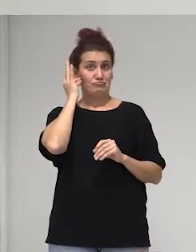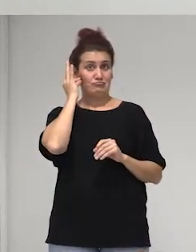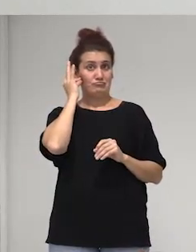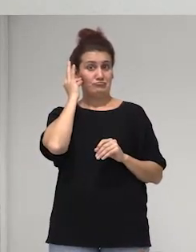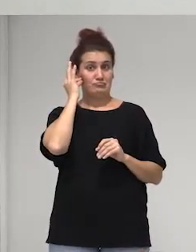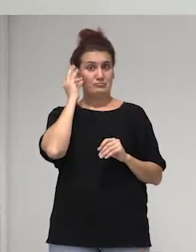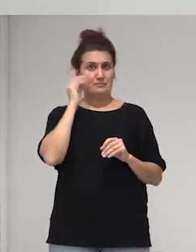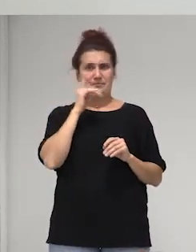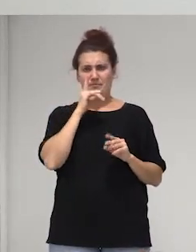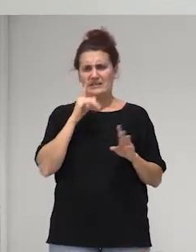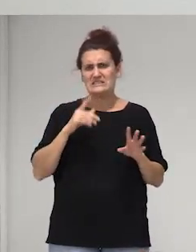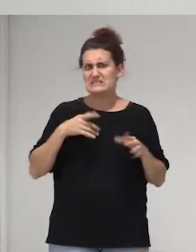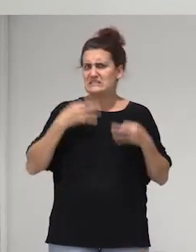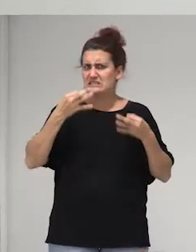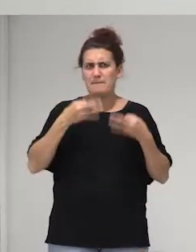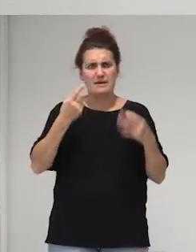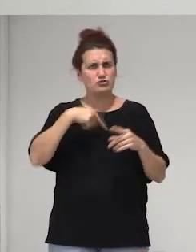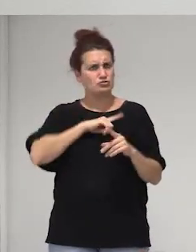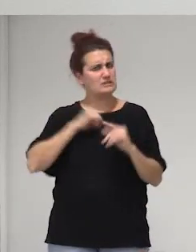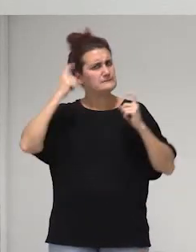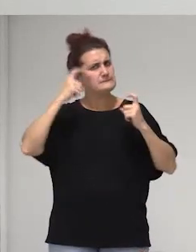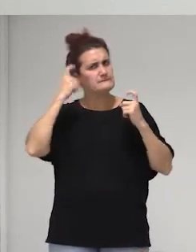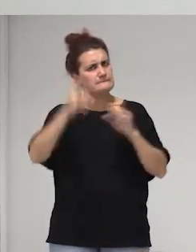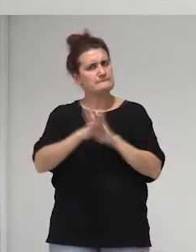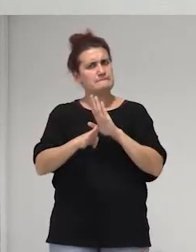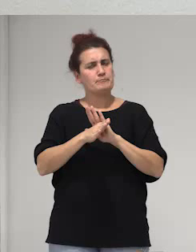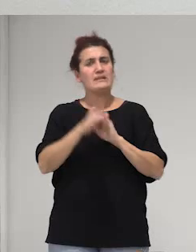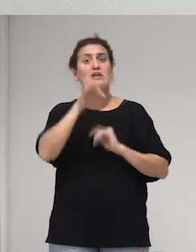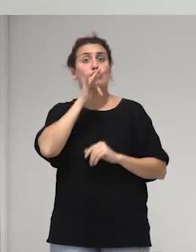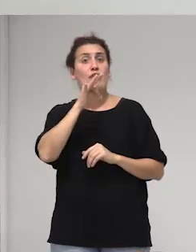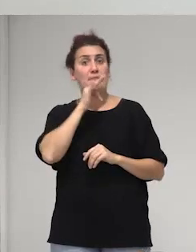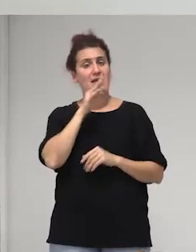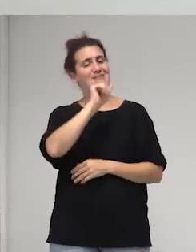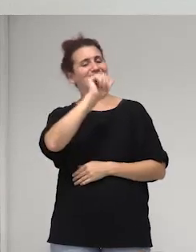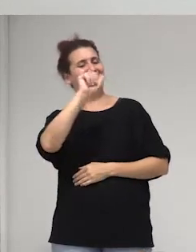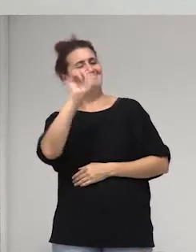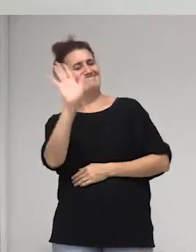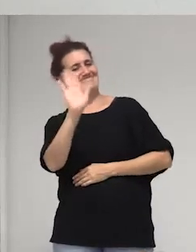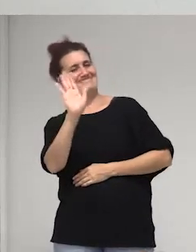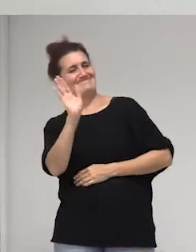muertas que sean sillas siempre nos paran y todavía ya los saludamos